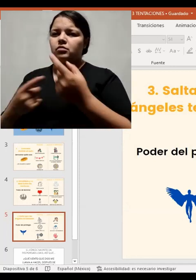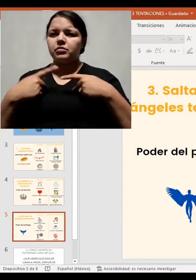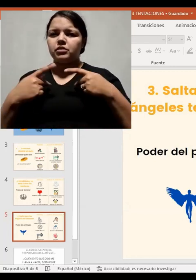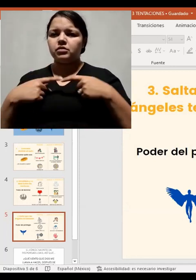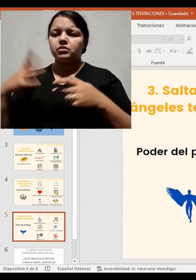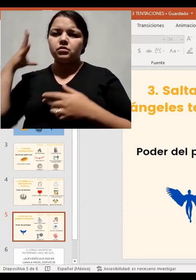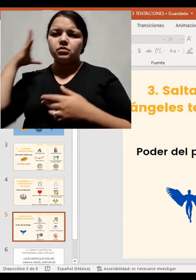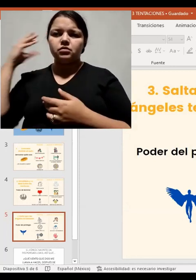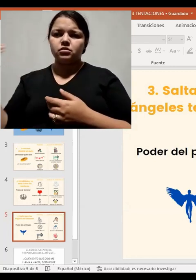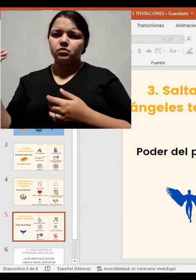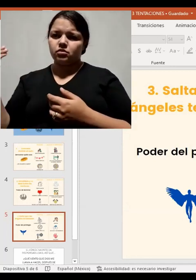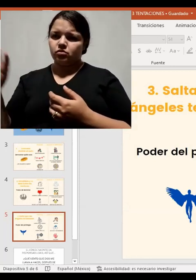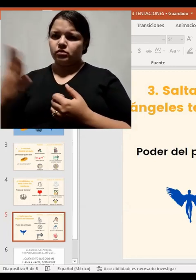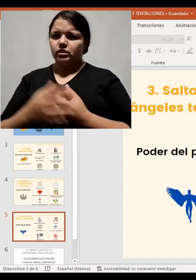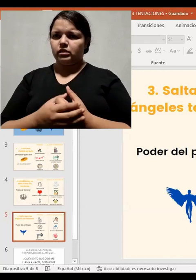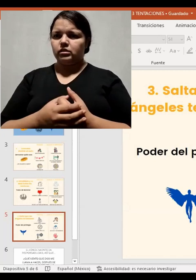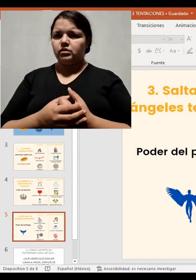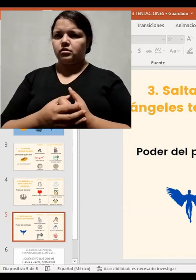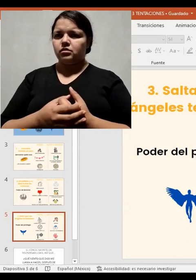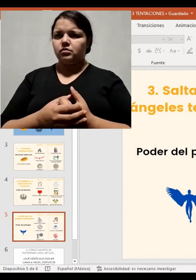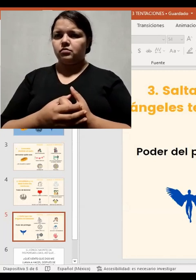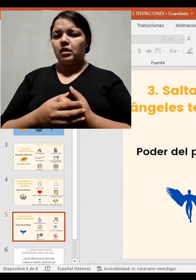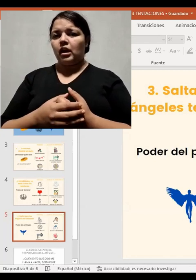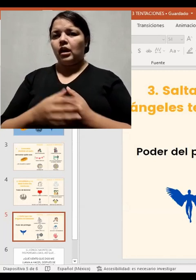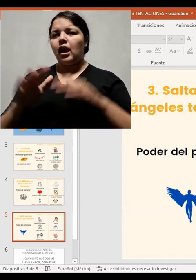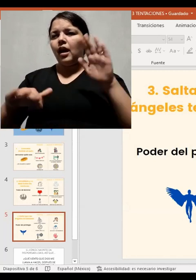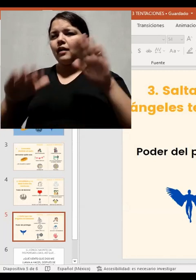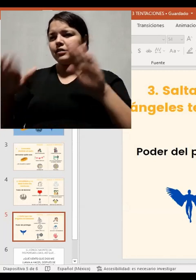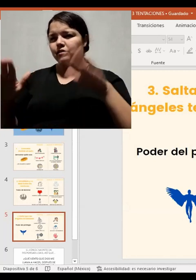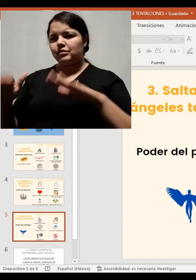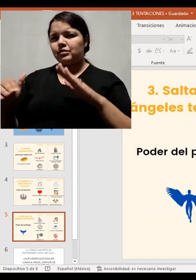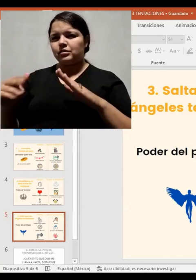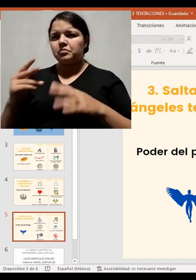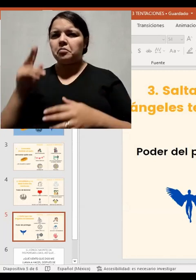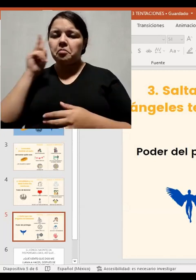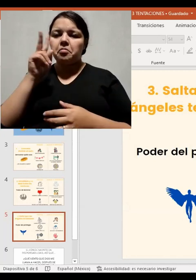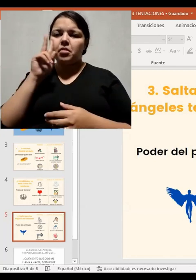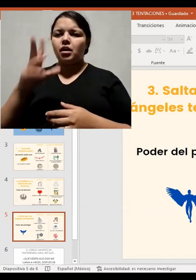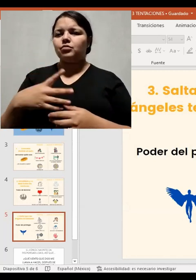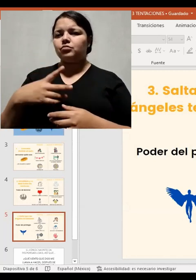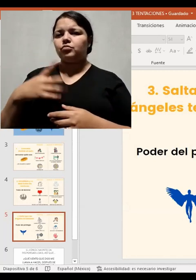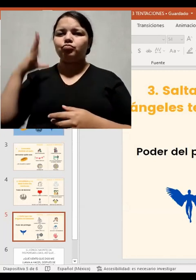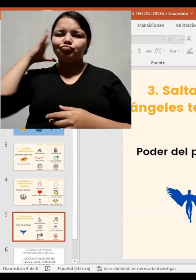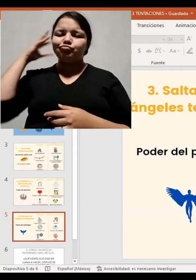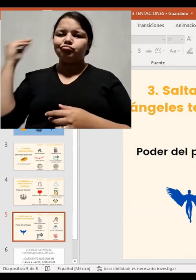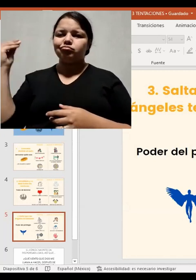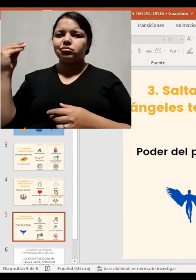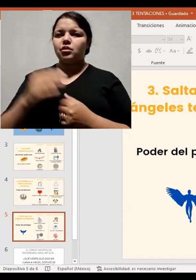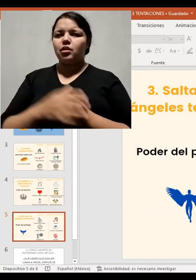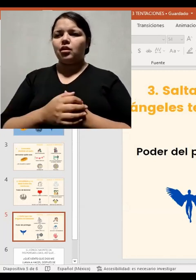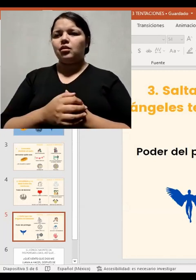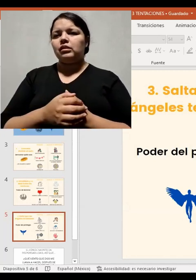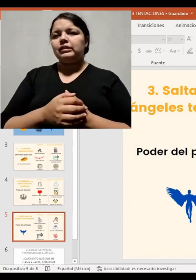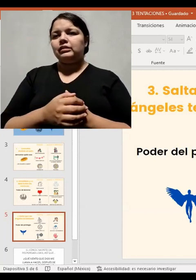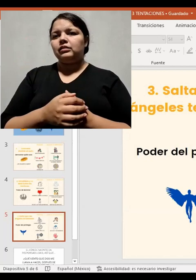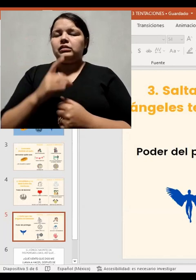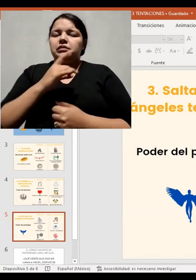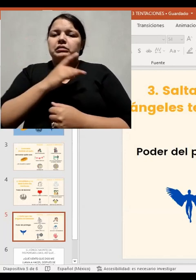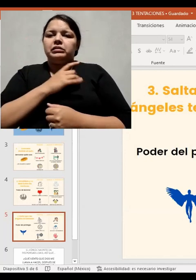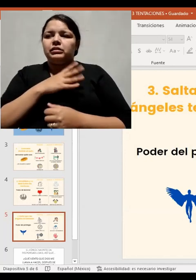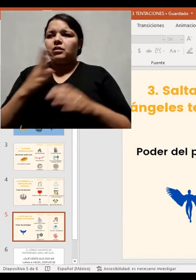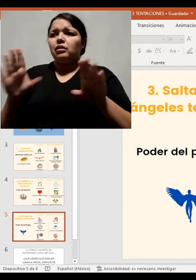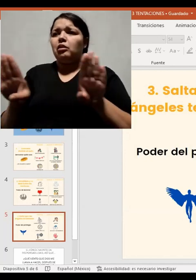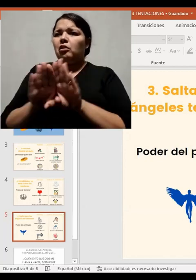utilizar este ejemplo. Muchas veces pasa con los sordos que por miedo a no saber